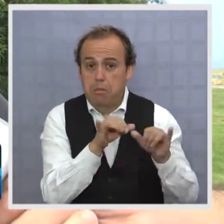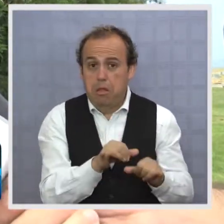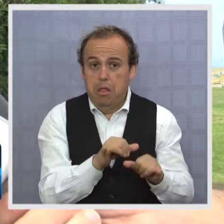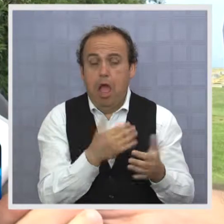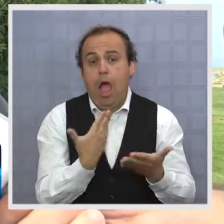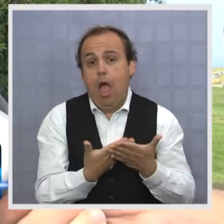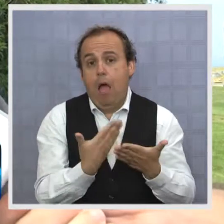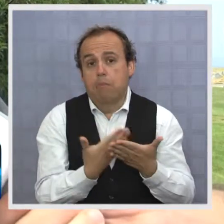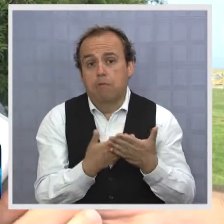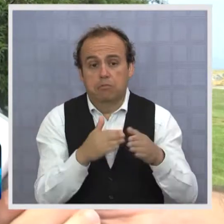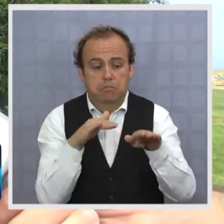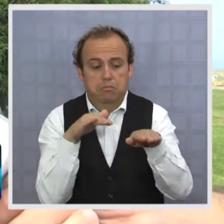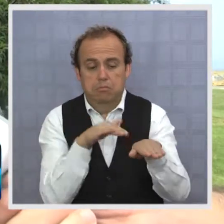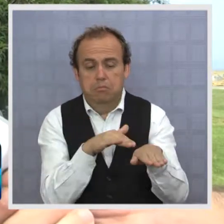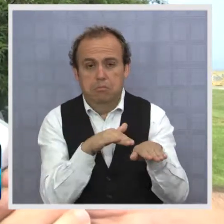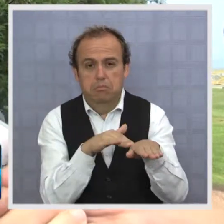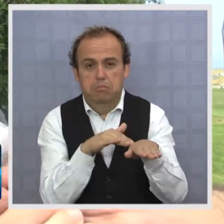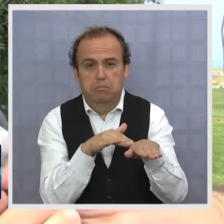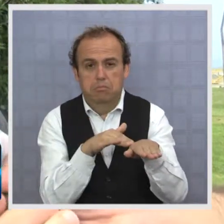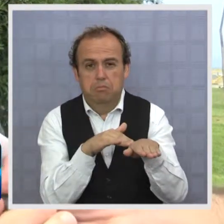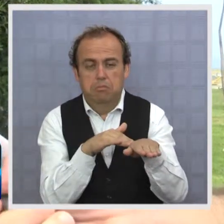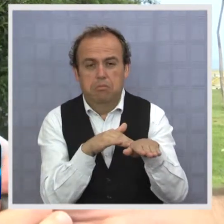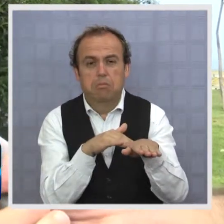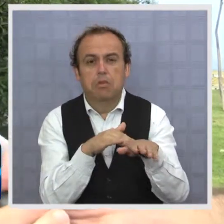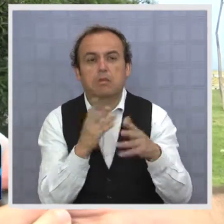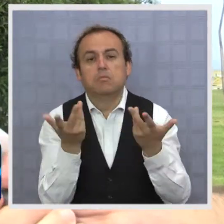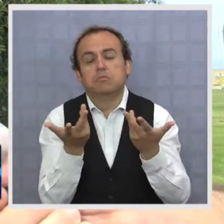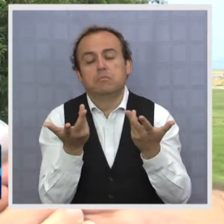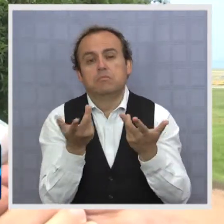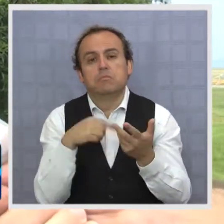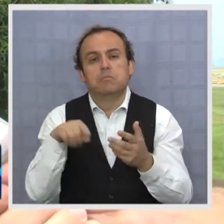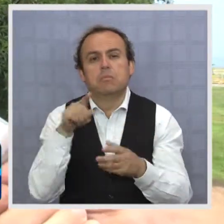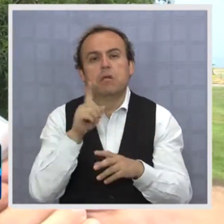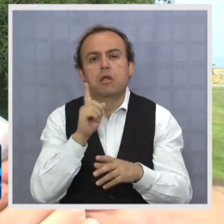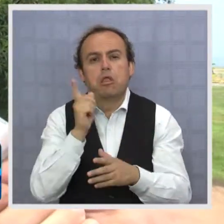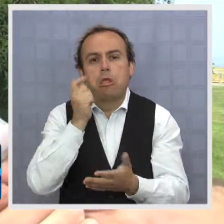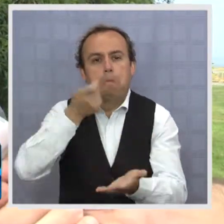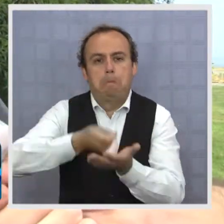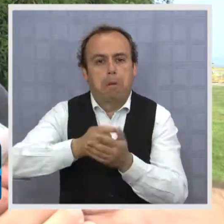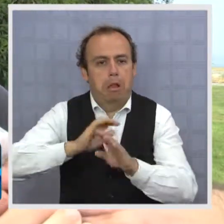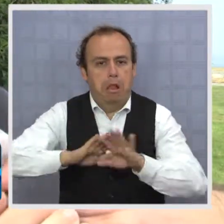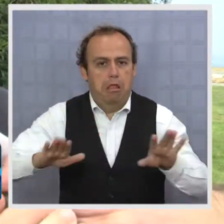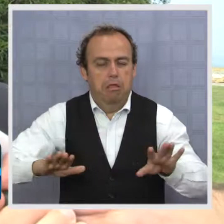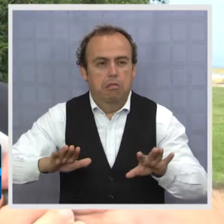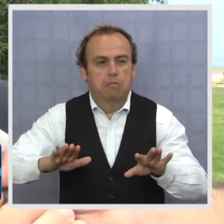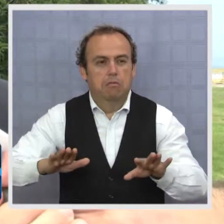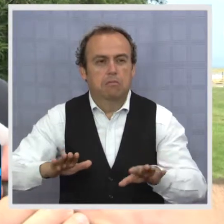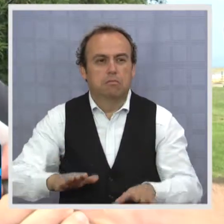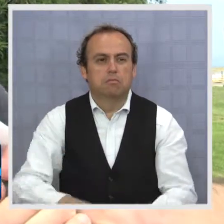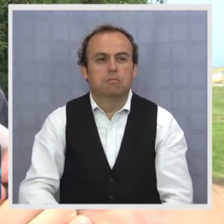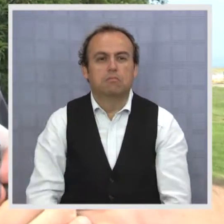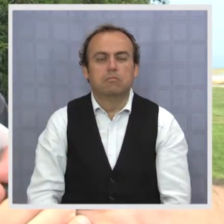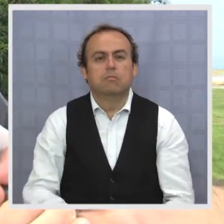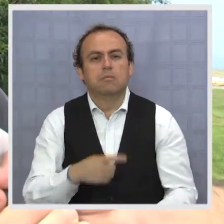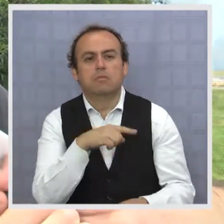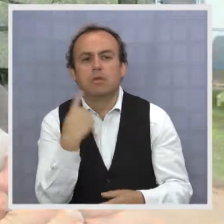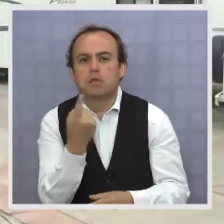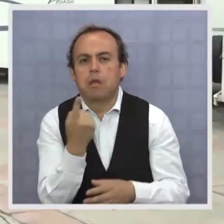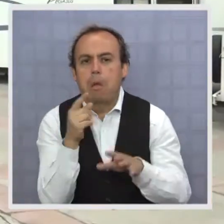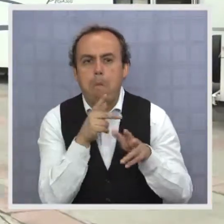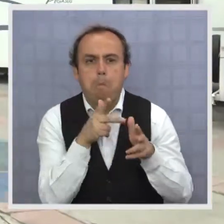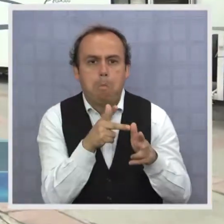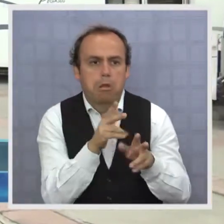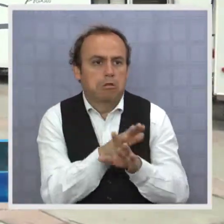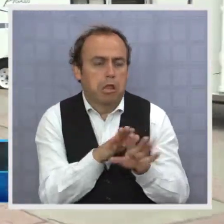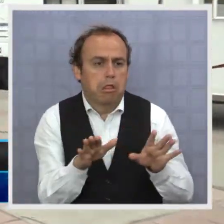aprovechando el estacionamiento y bien, total, nadie tiene que pagar, no molestan a nadie